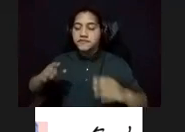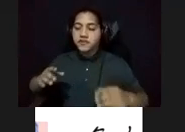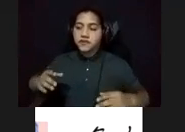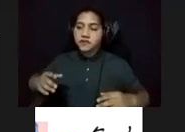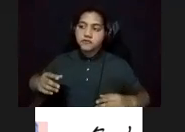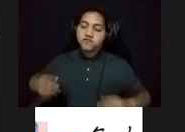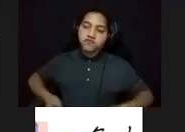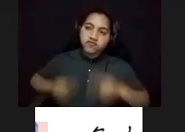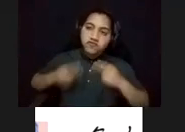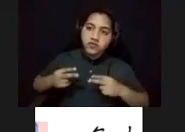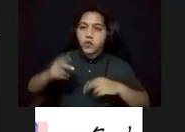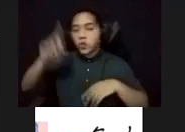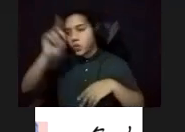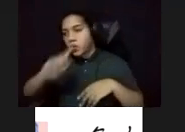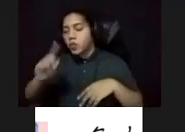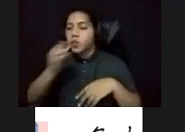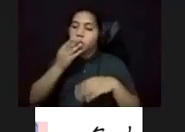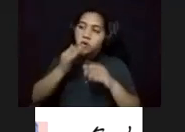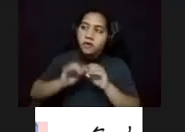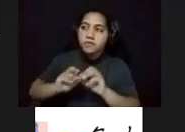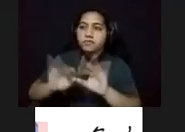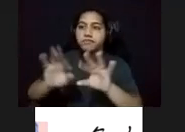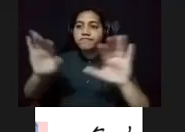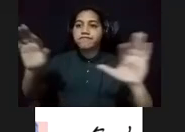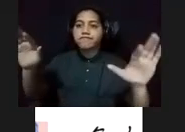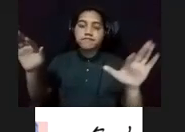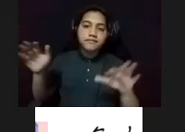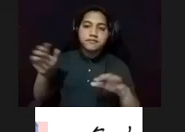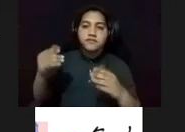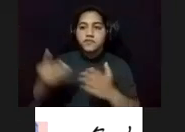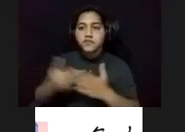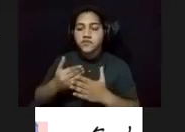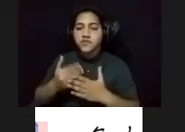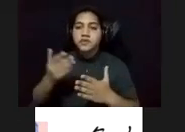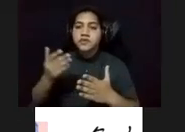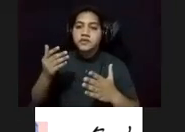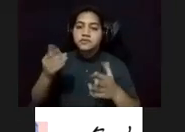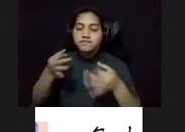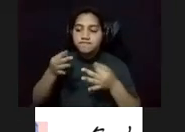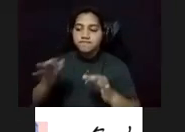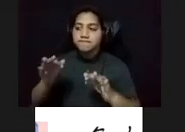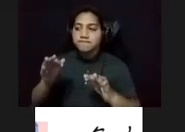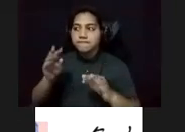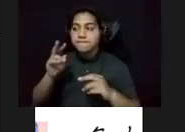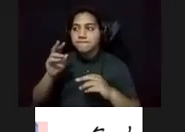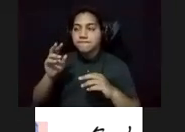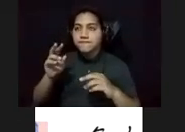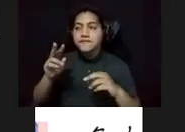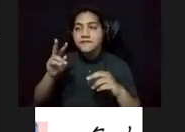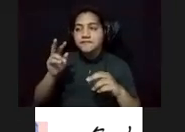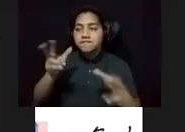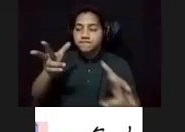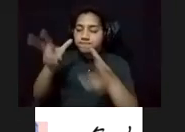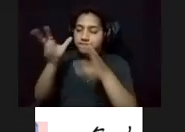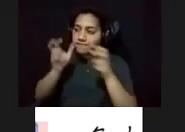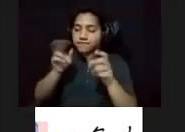de color, de formas y texturas. Una nueva manera de mirarla. En verdad,